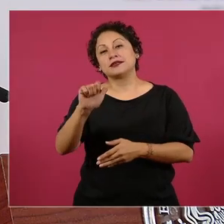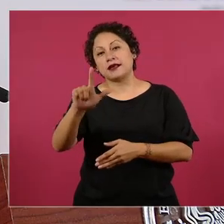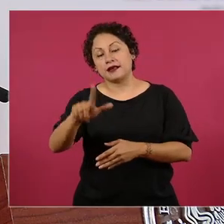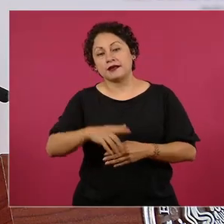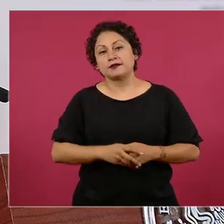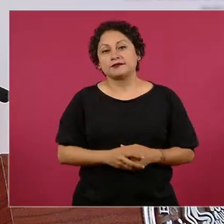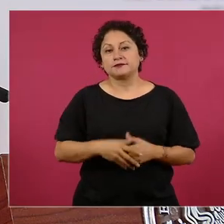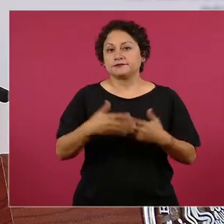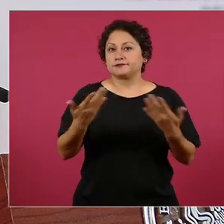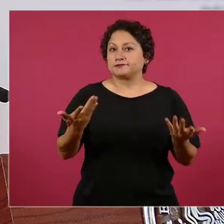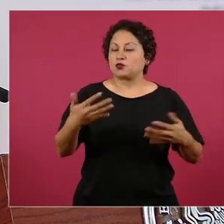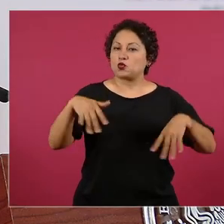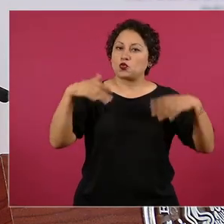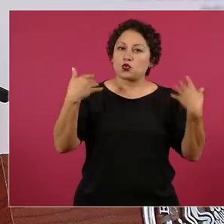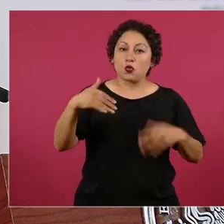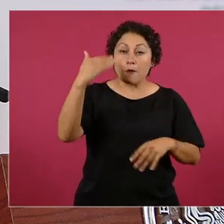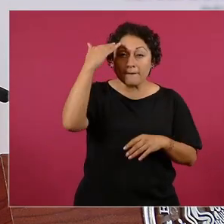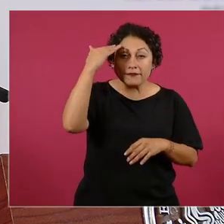Mérida.